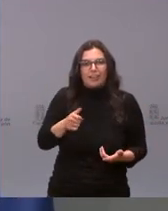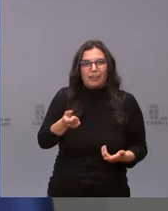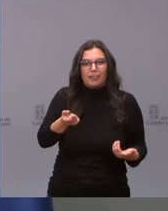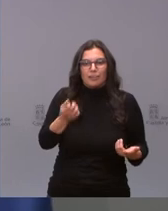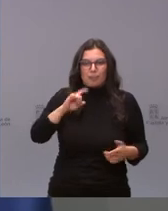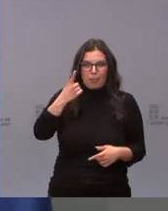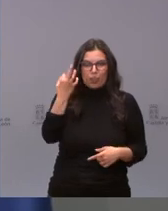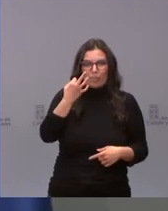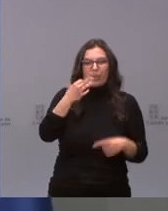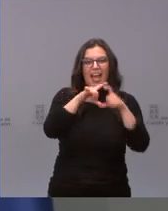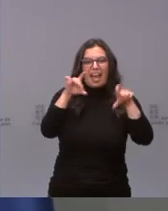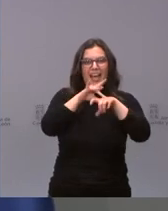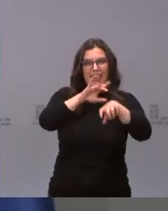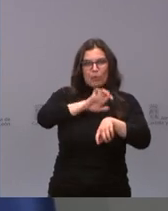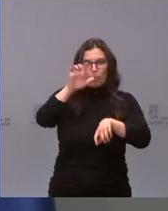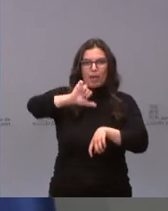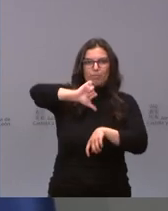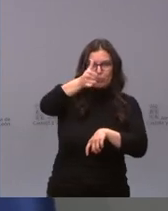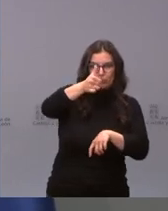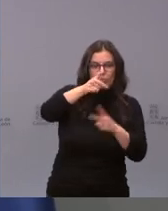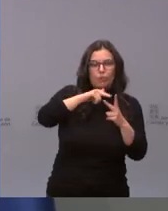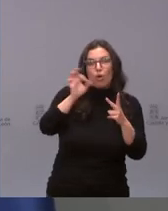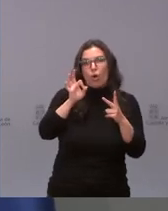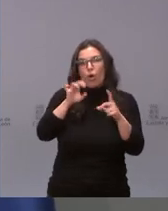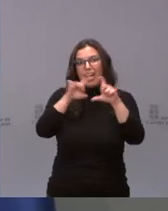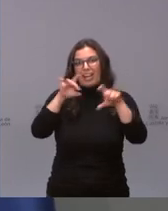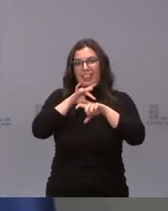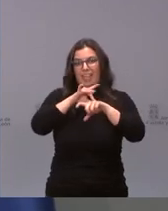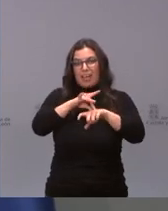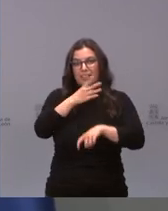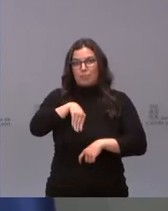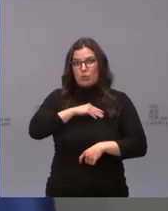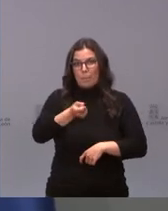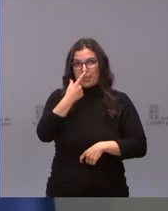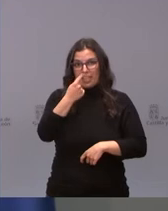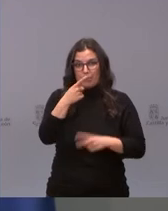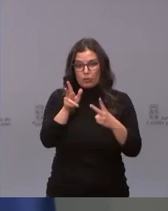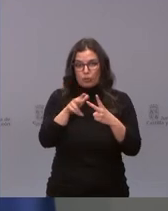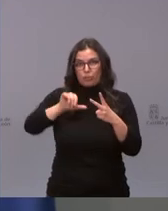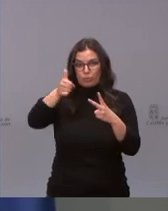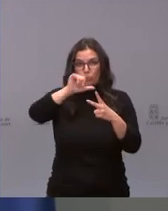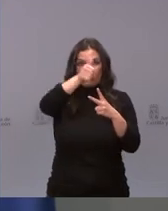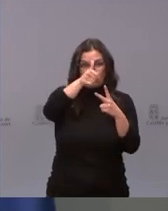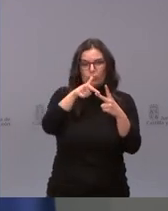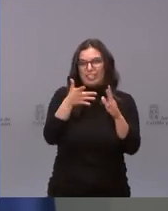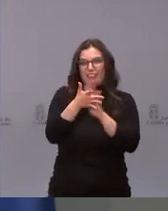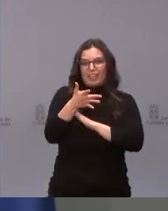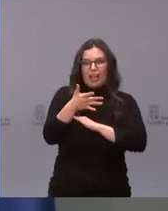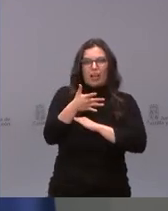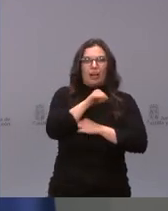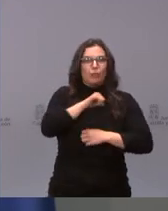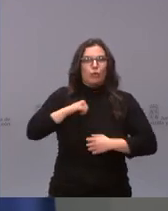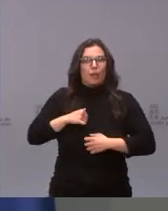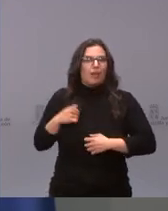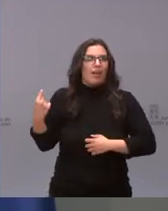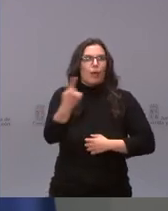Agencia Europea o de la Agencia Española de Medicamentos, que como ustedes saben, funcionan. Por lo tanto, el gobierno a este respecto